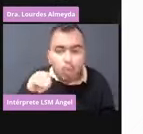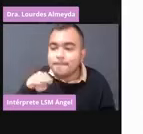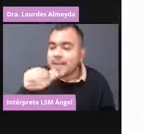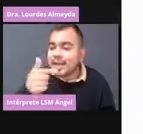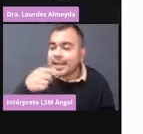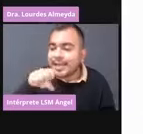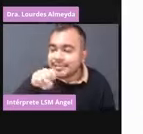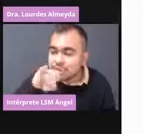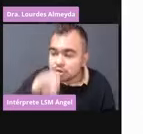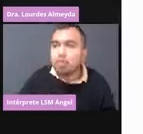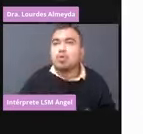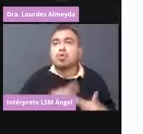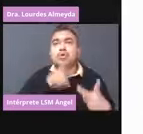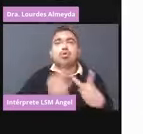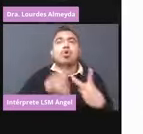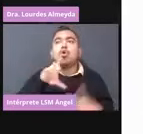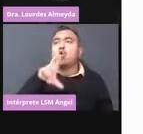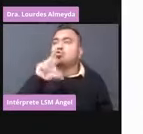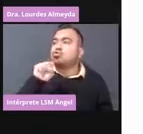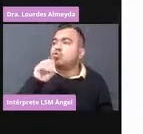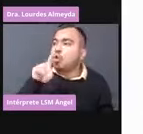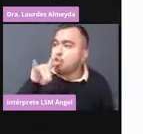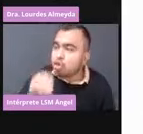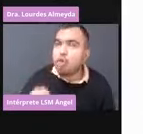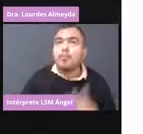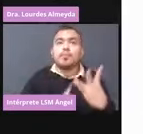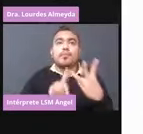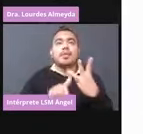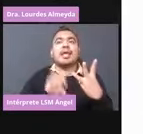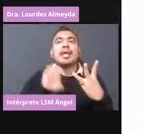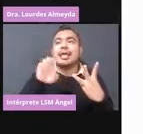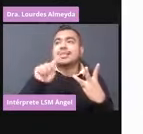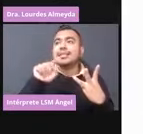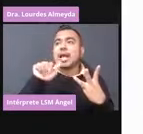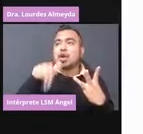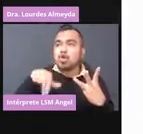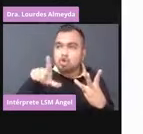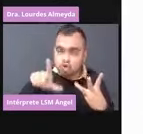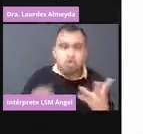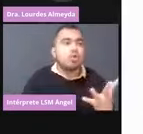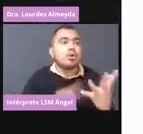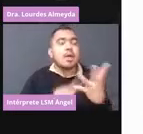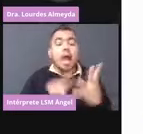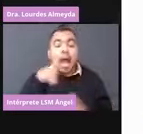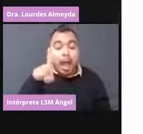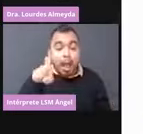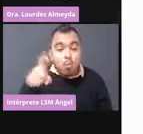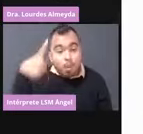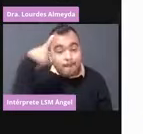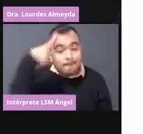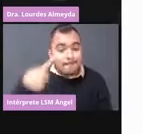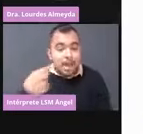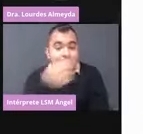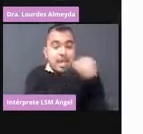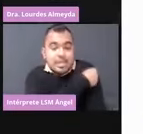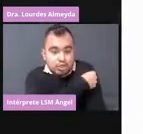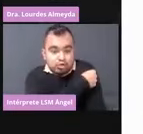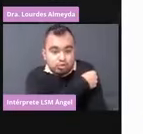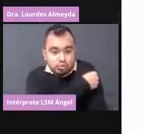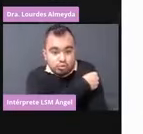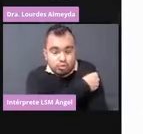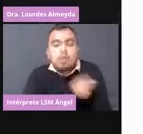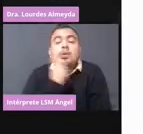sacarosa, etanol y agua para inyección. La conservación por seis